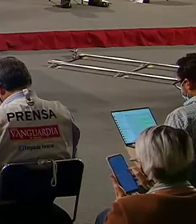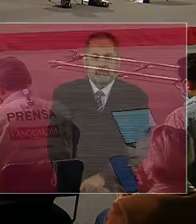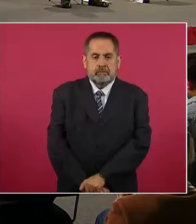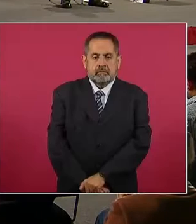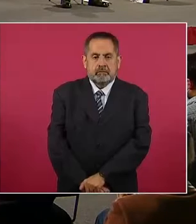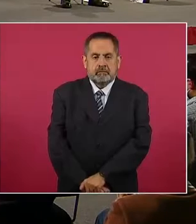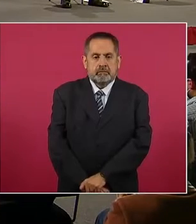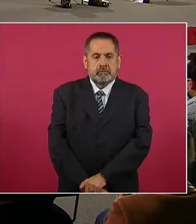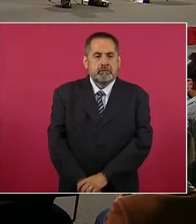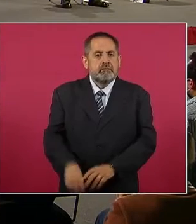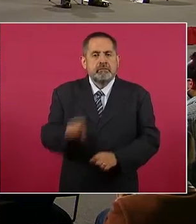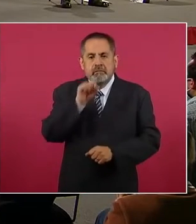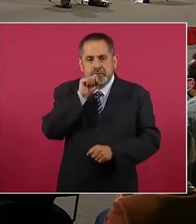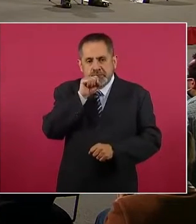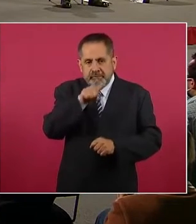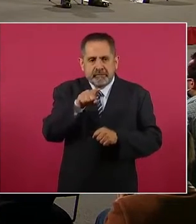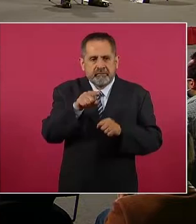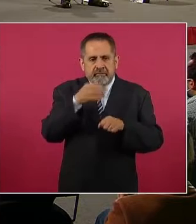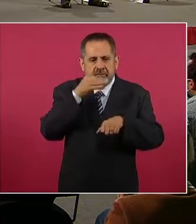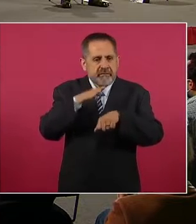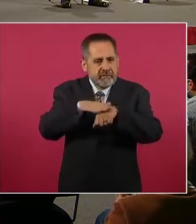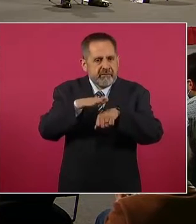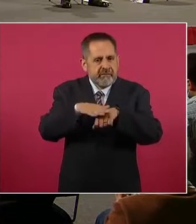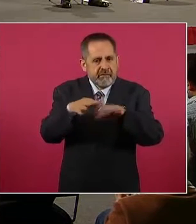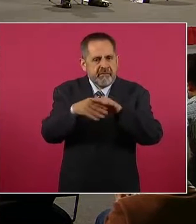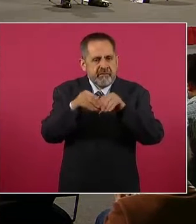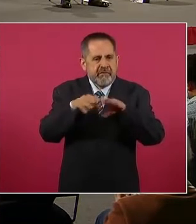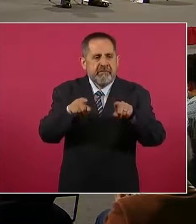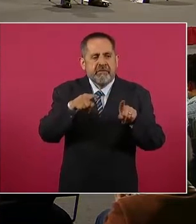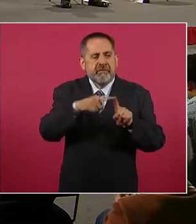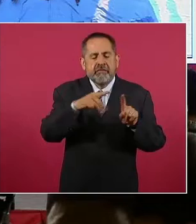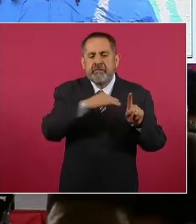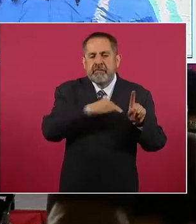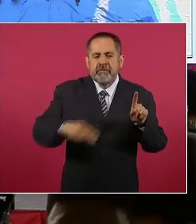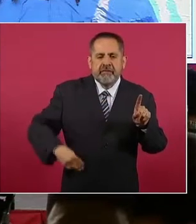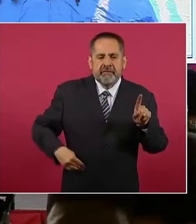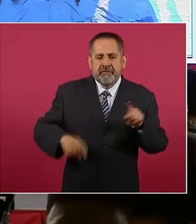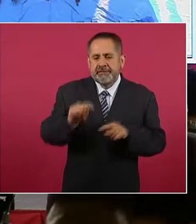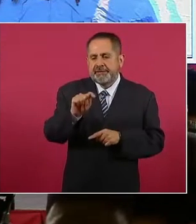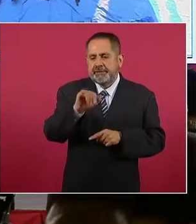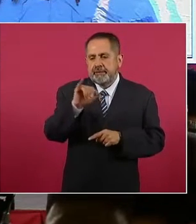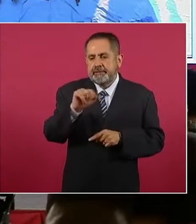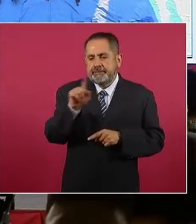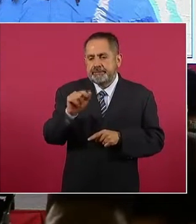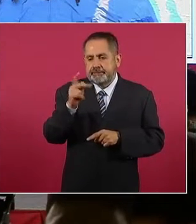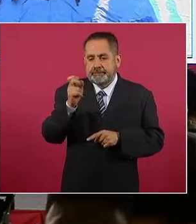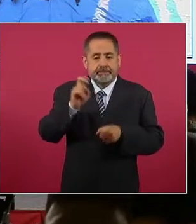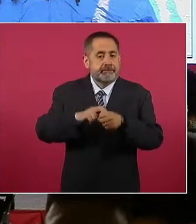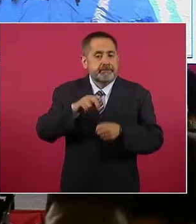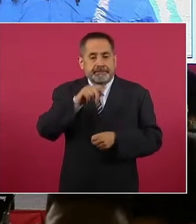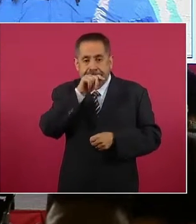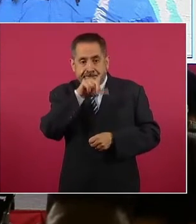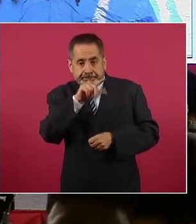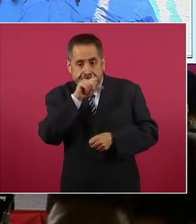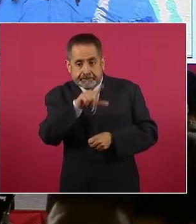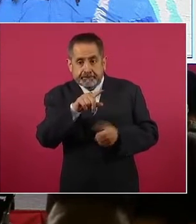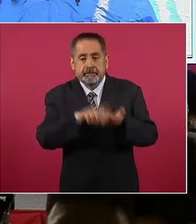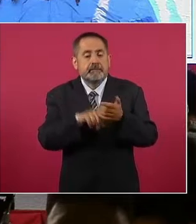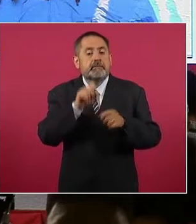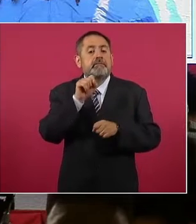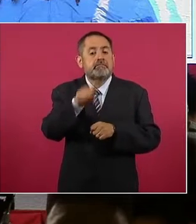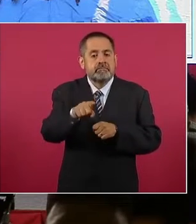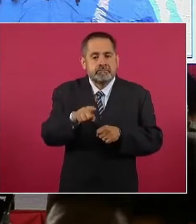También informar que en el municipio de Tizapán, El Alto, en Jalisco, como parte del operativo